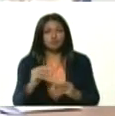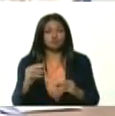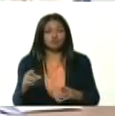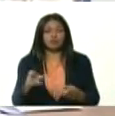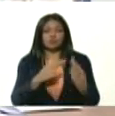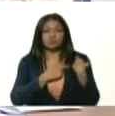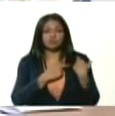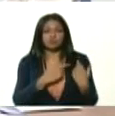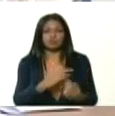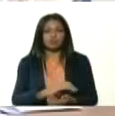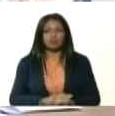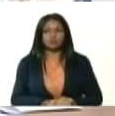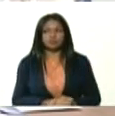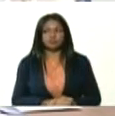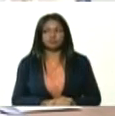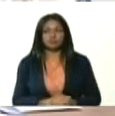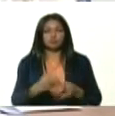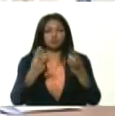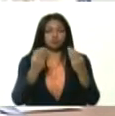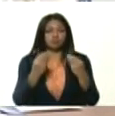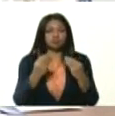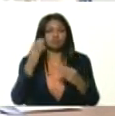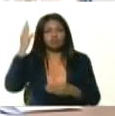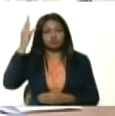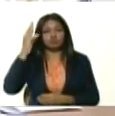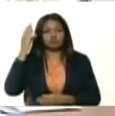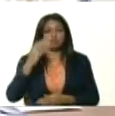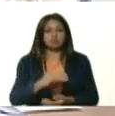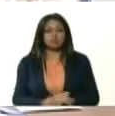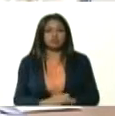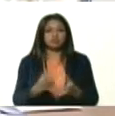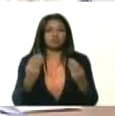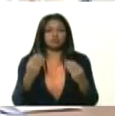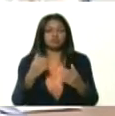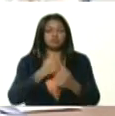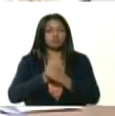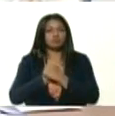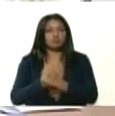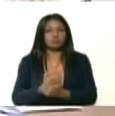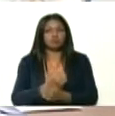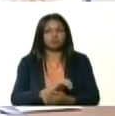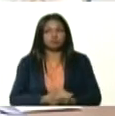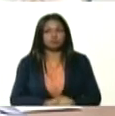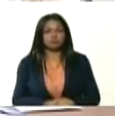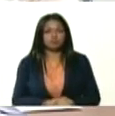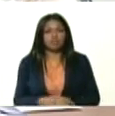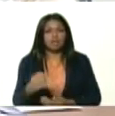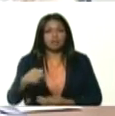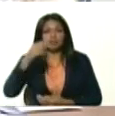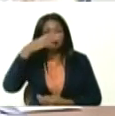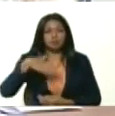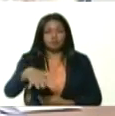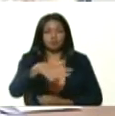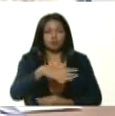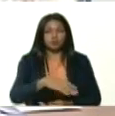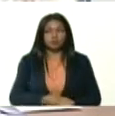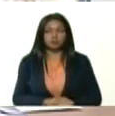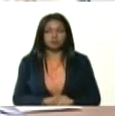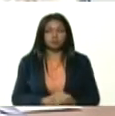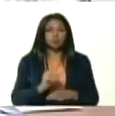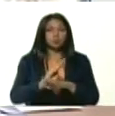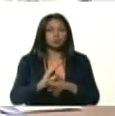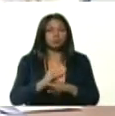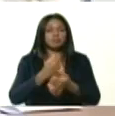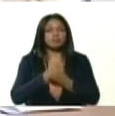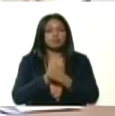responsabilidad, con mucha con mucha conciencia y con mucho amor. Aquí nosotros, este pueblo, prevalece